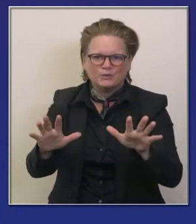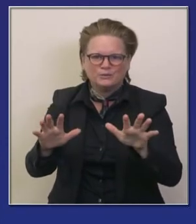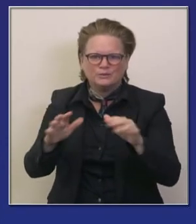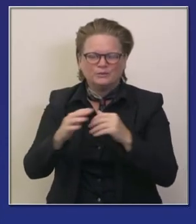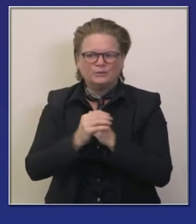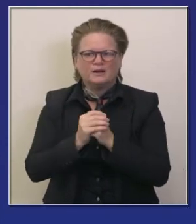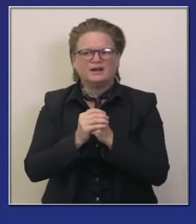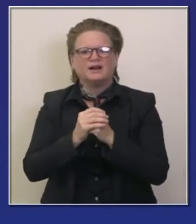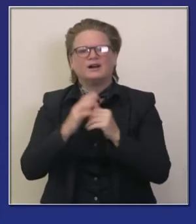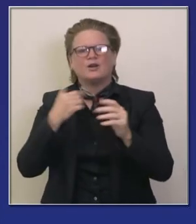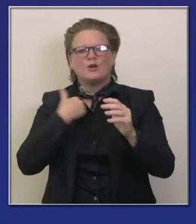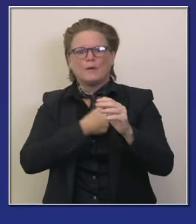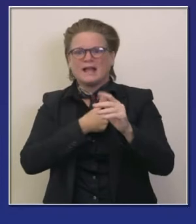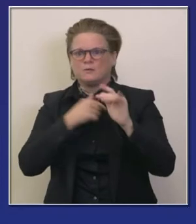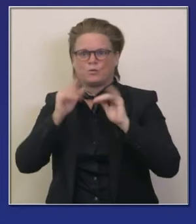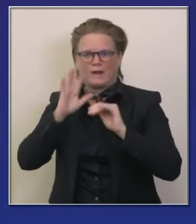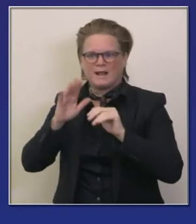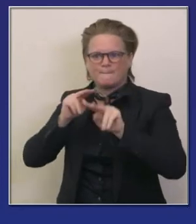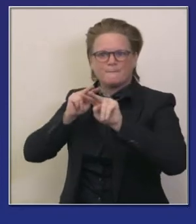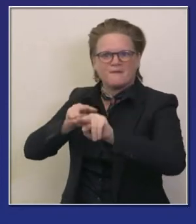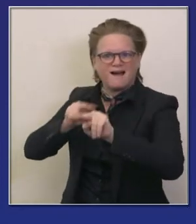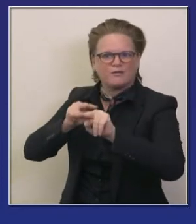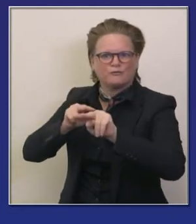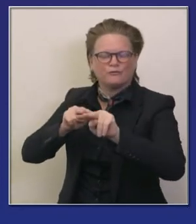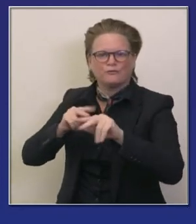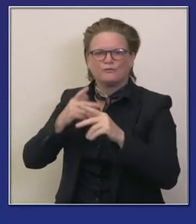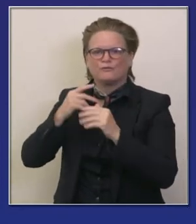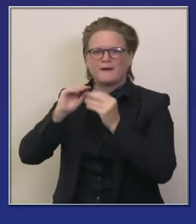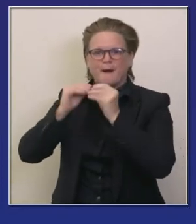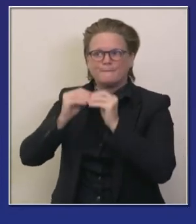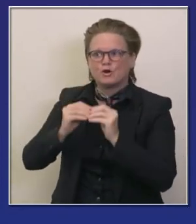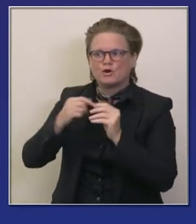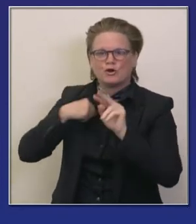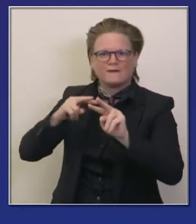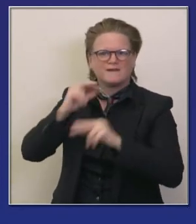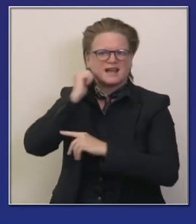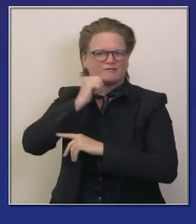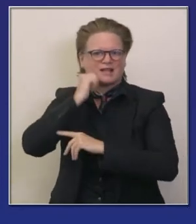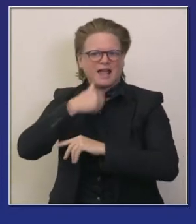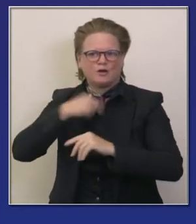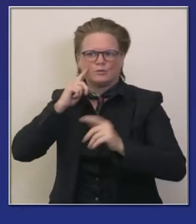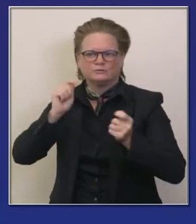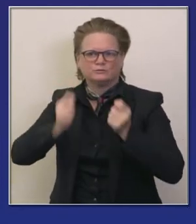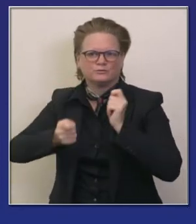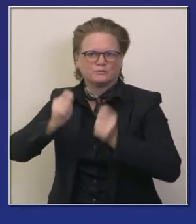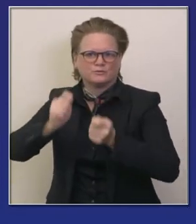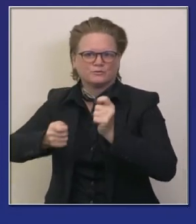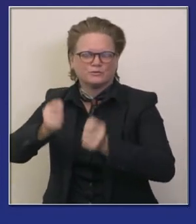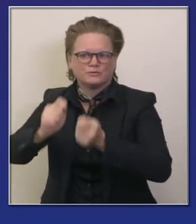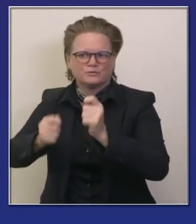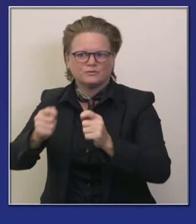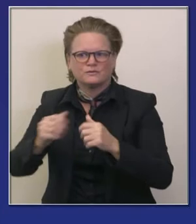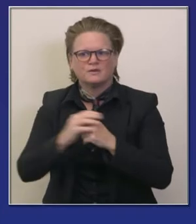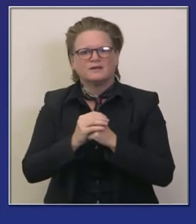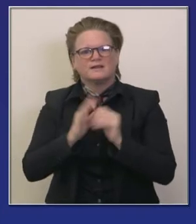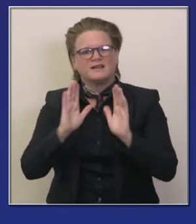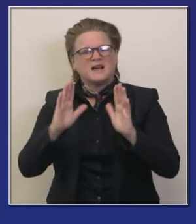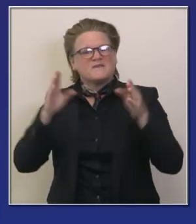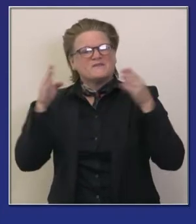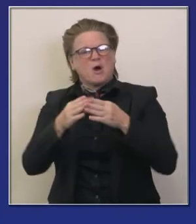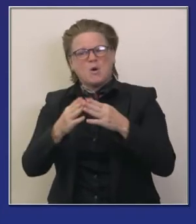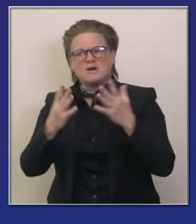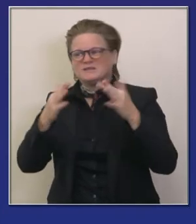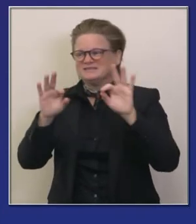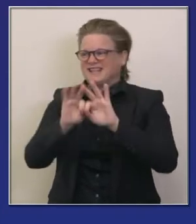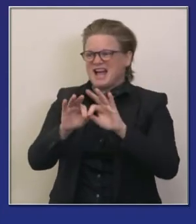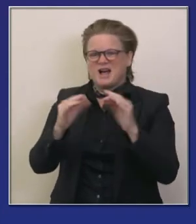mañana pasado mañana cada día que hablemos con ustedes pero la cuestión sobre todo importante es